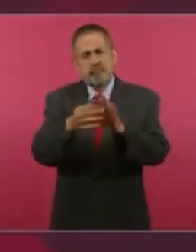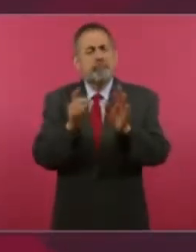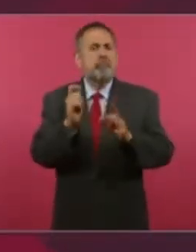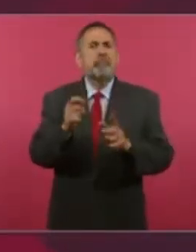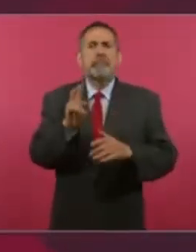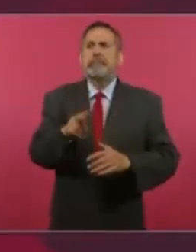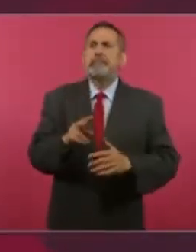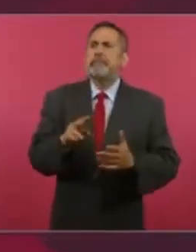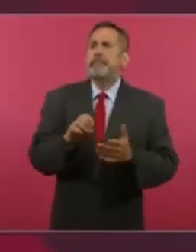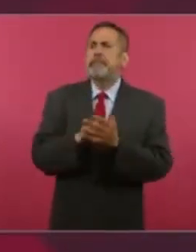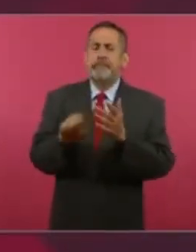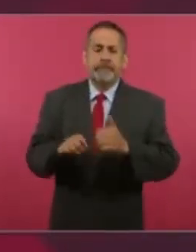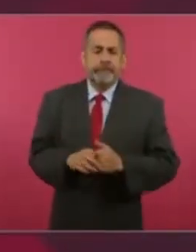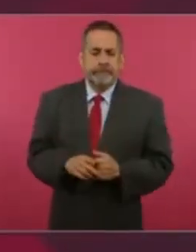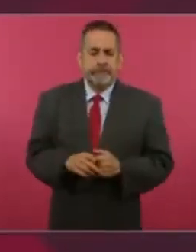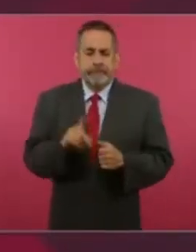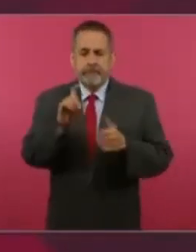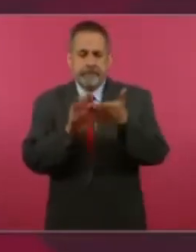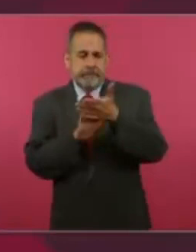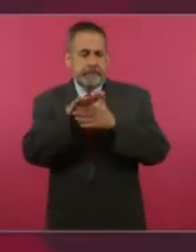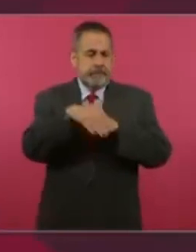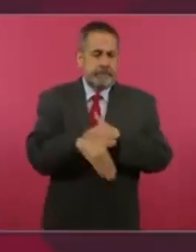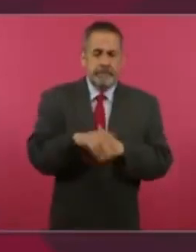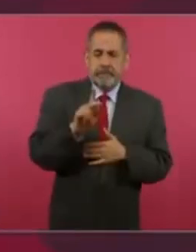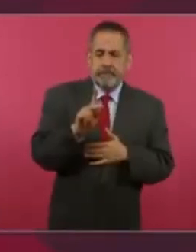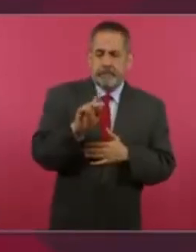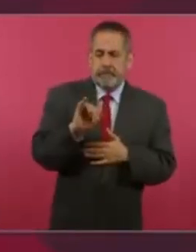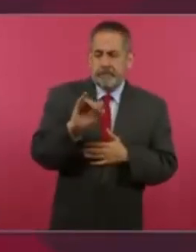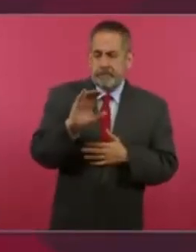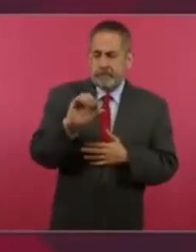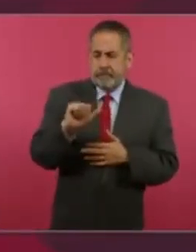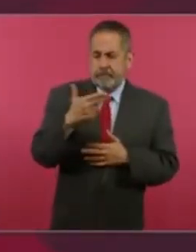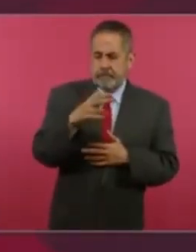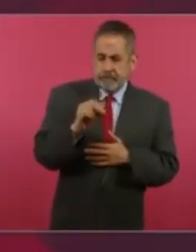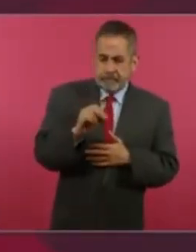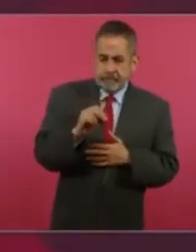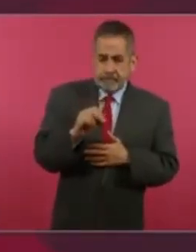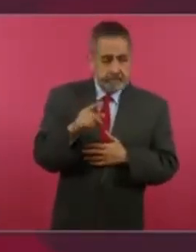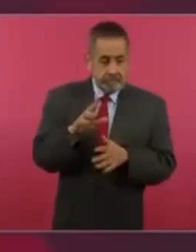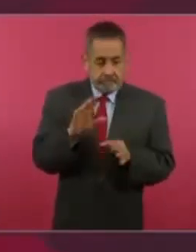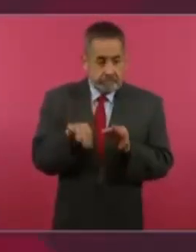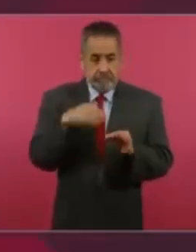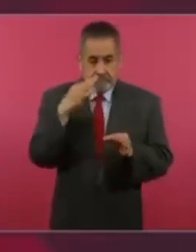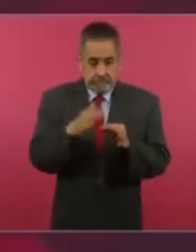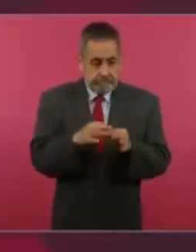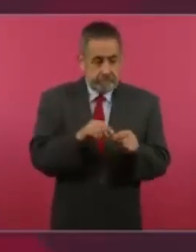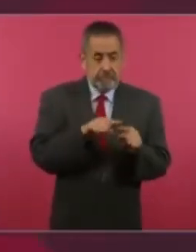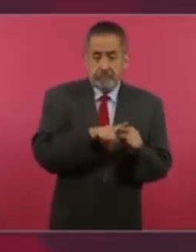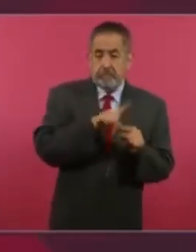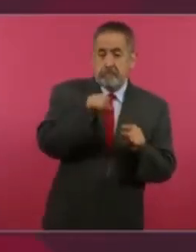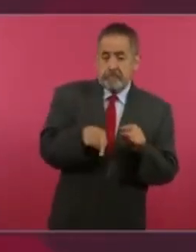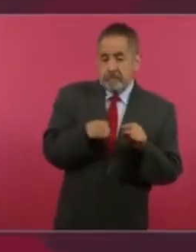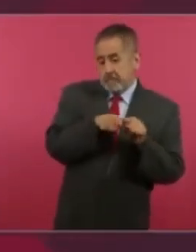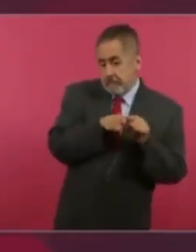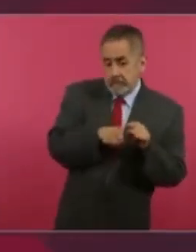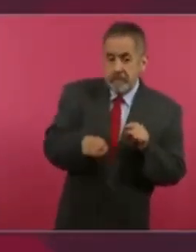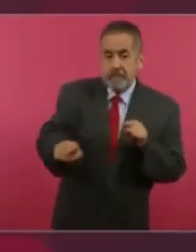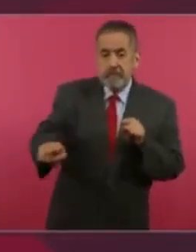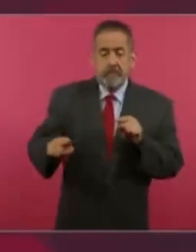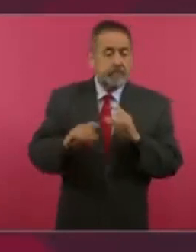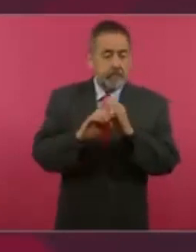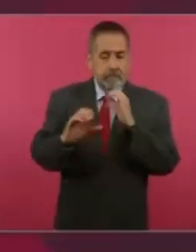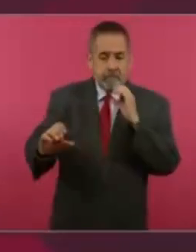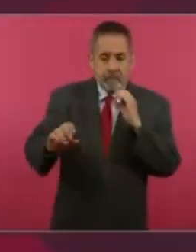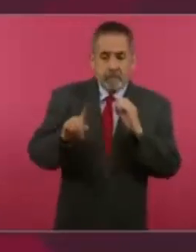de la presa Picacho se concluyó un acueducto para llevar agua